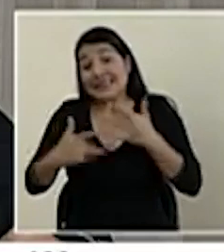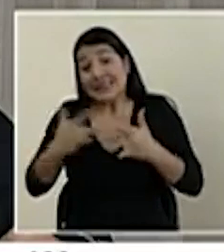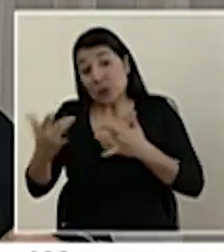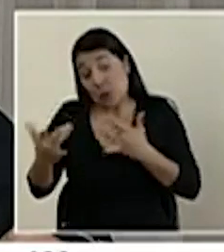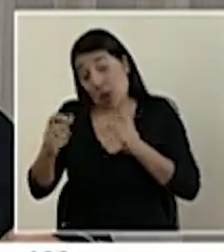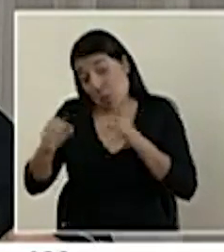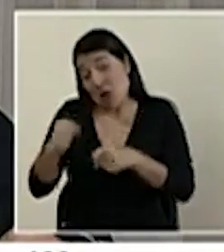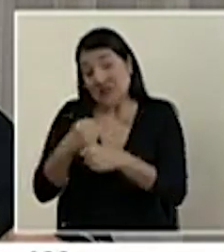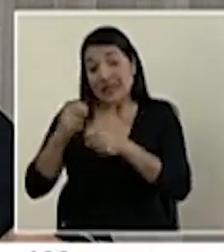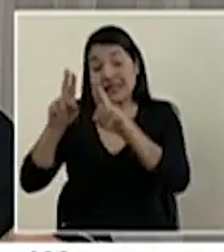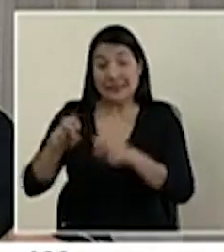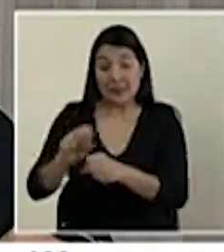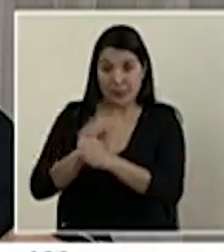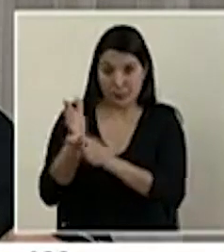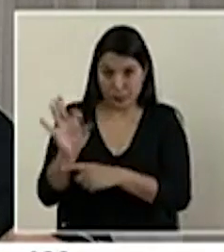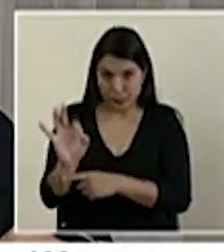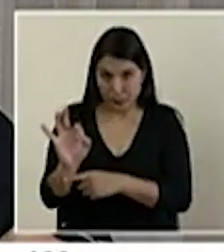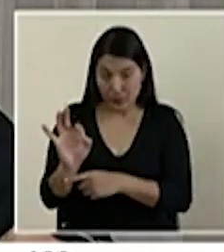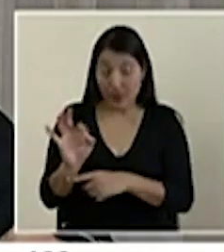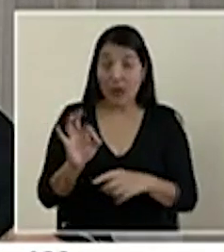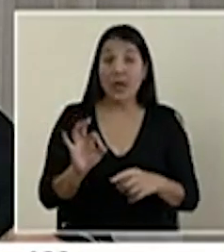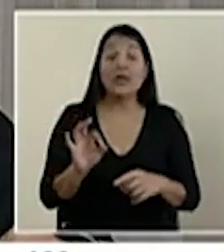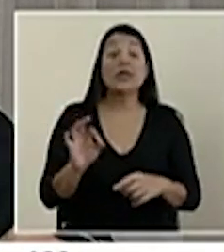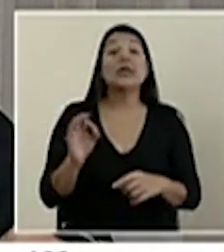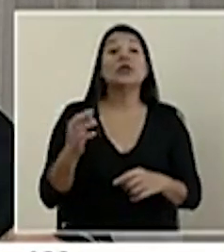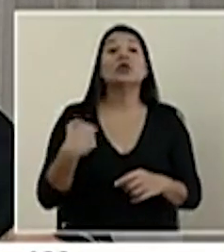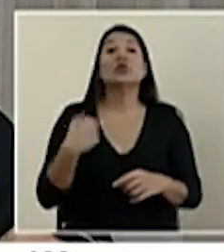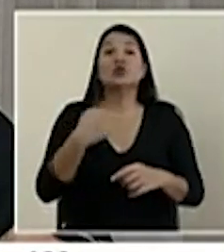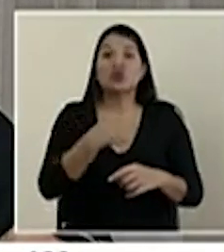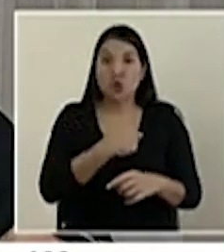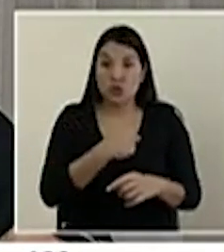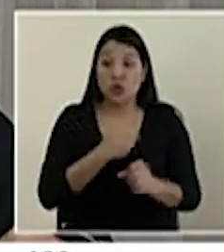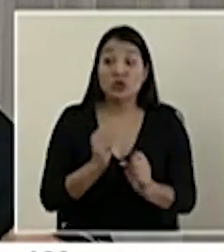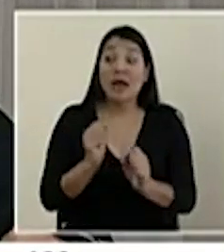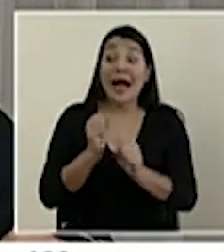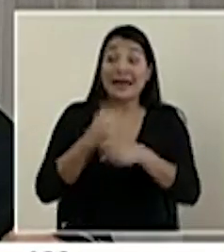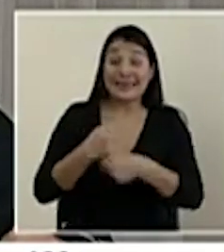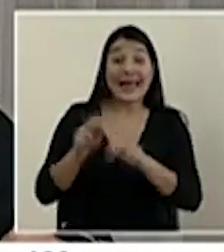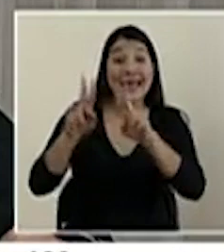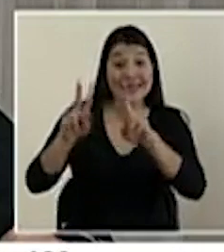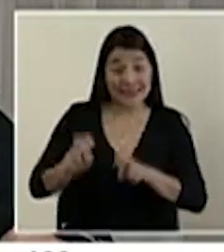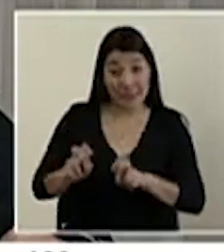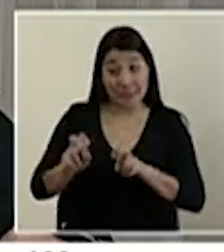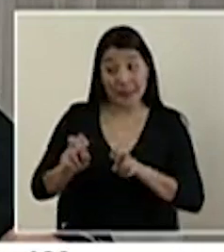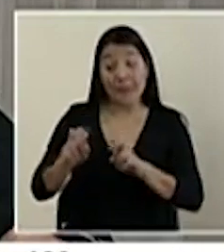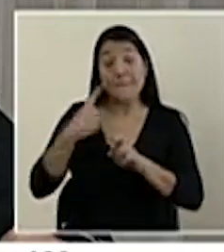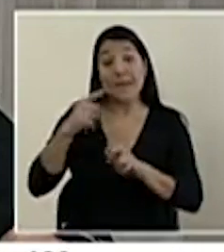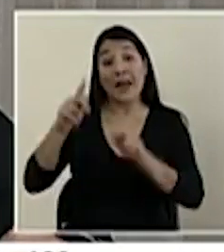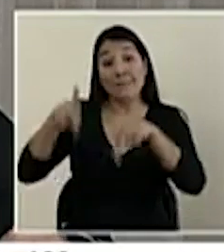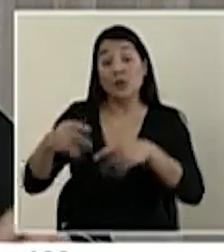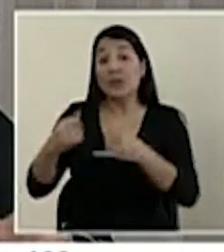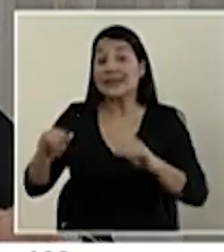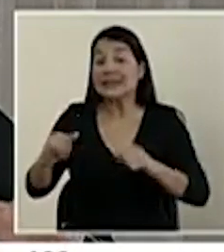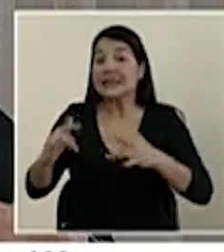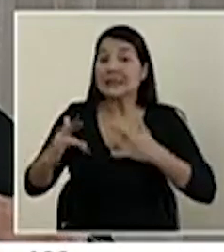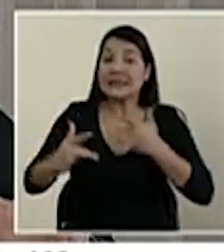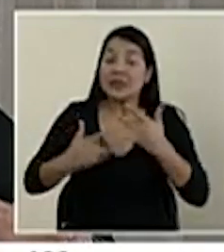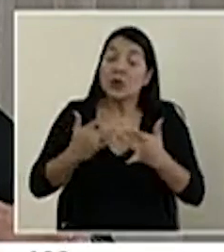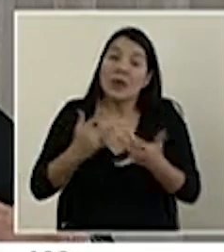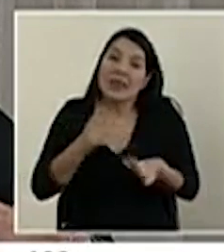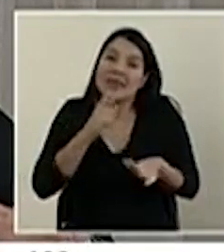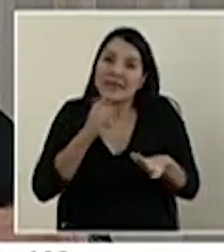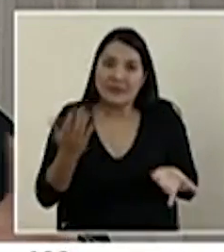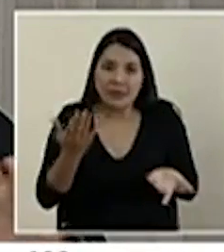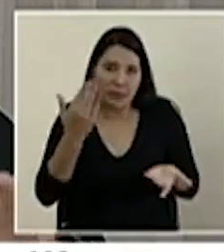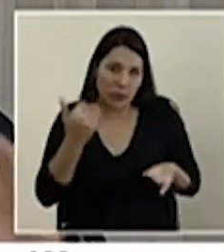hacer el muestreo sistemático de personas asintomáticas se convierte en algo sumamente difícil porque lo indico, cualquier persona